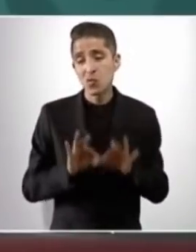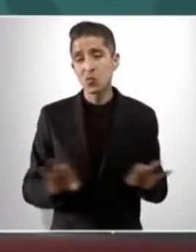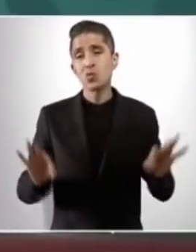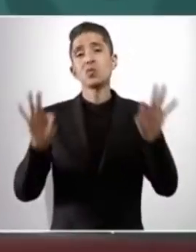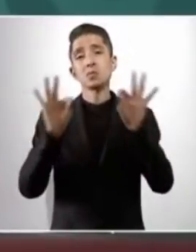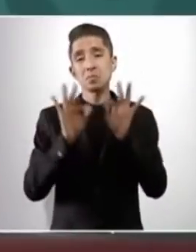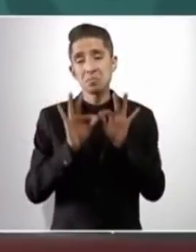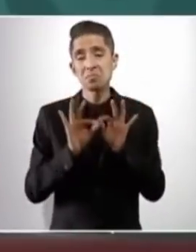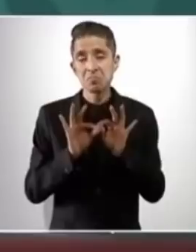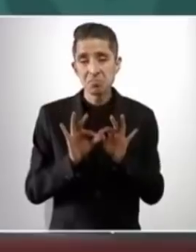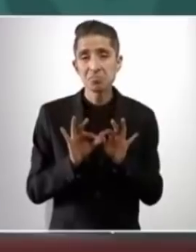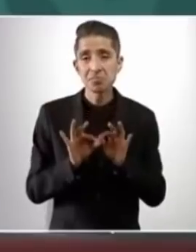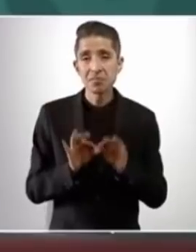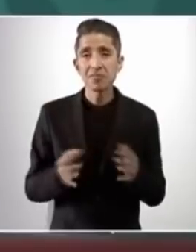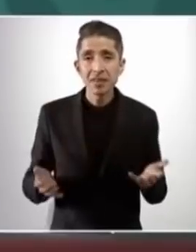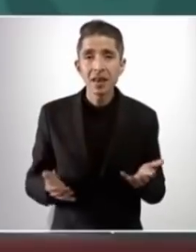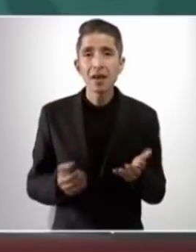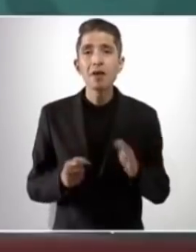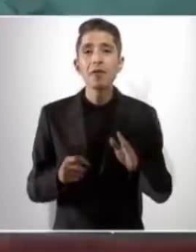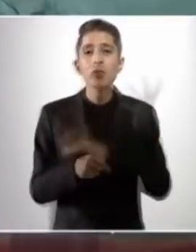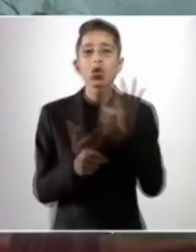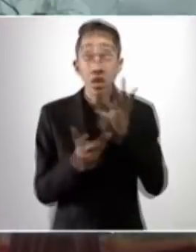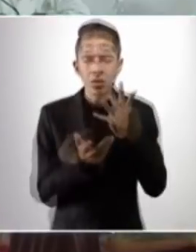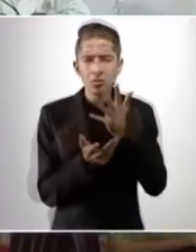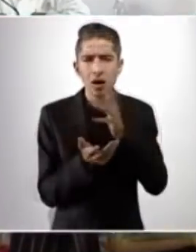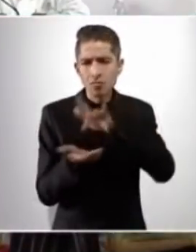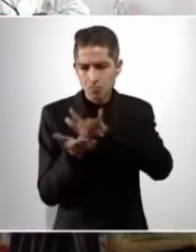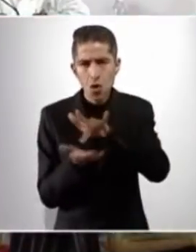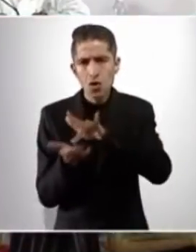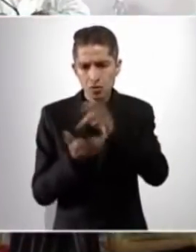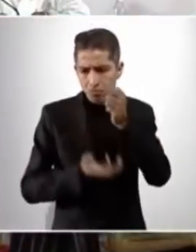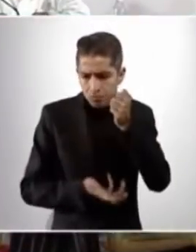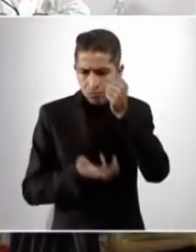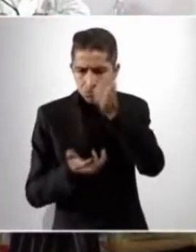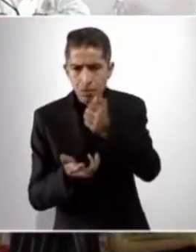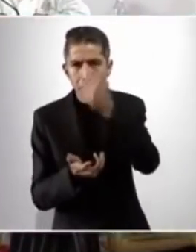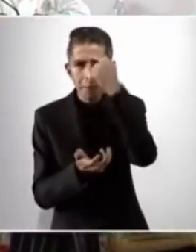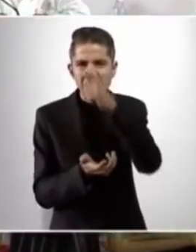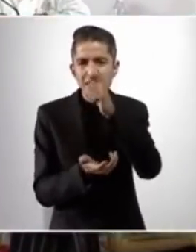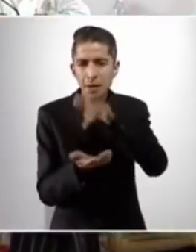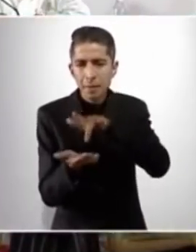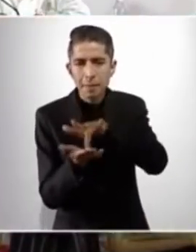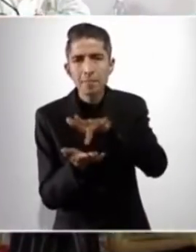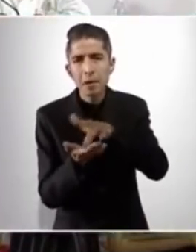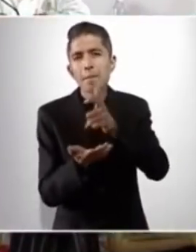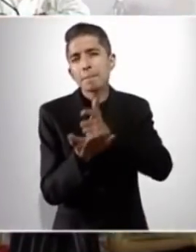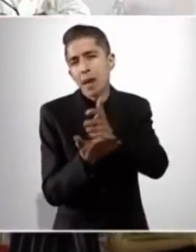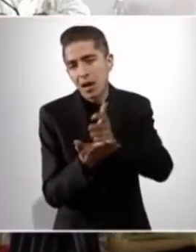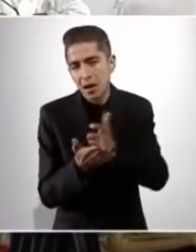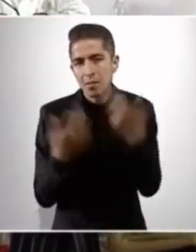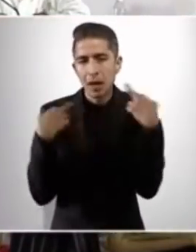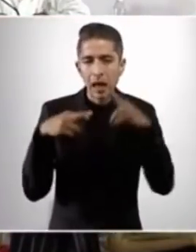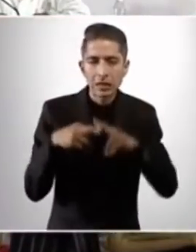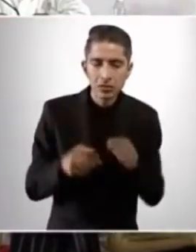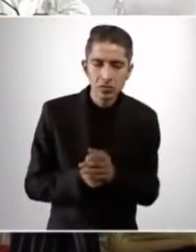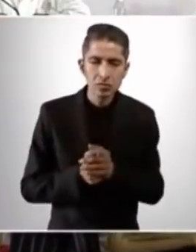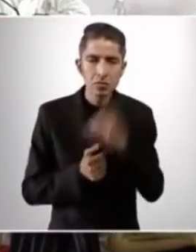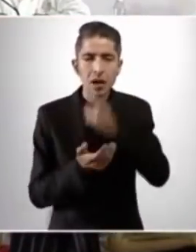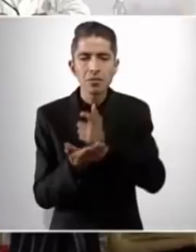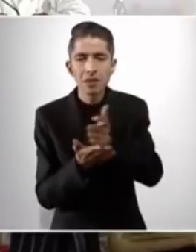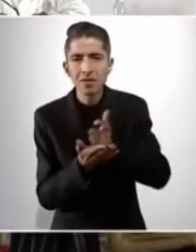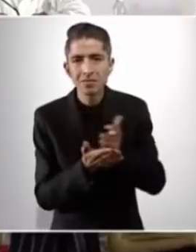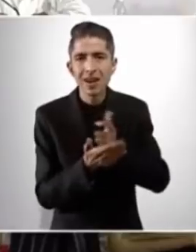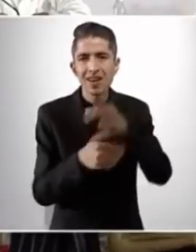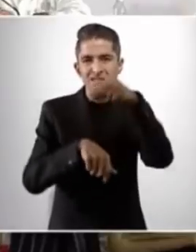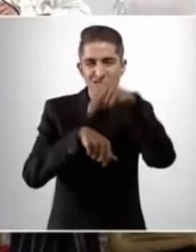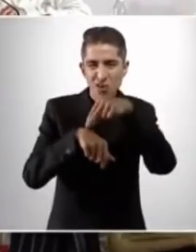prioritarias se contempla el reforzar la seguridad en la entidad. Acompañado por el gobernador Alfredo Ramírez Bedoya así como por los integrantes